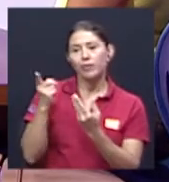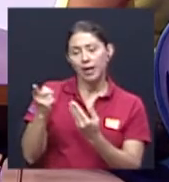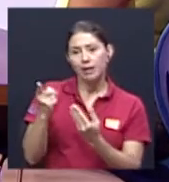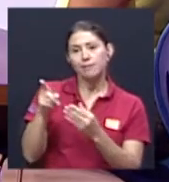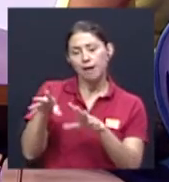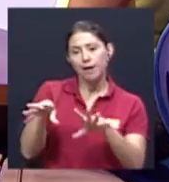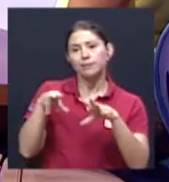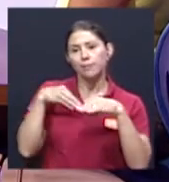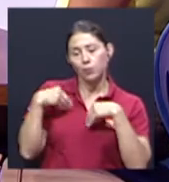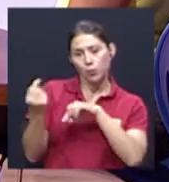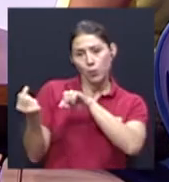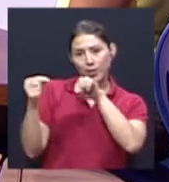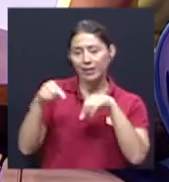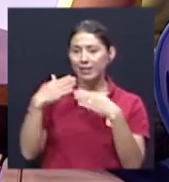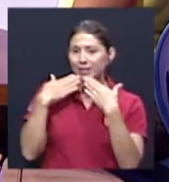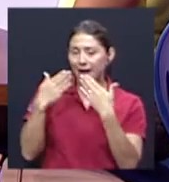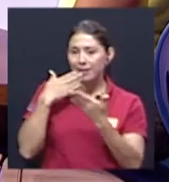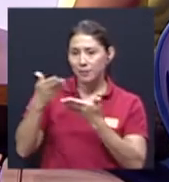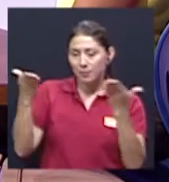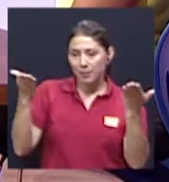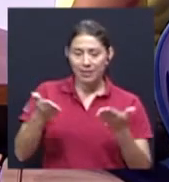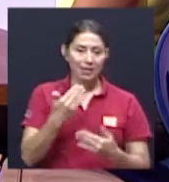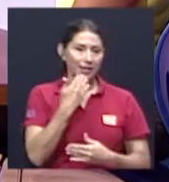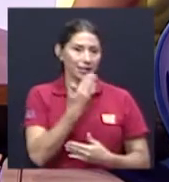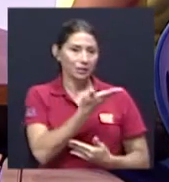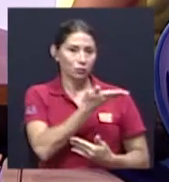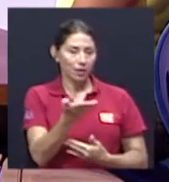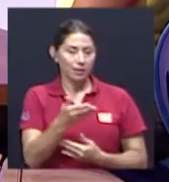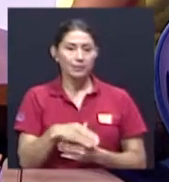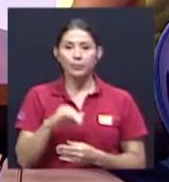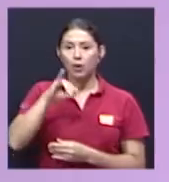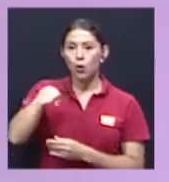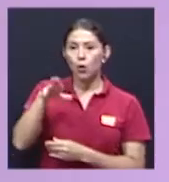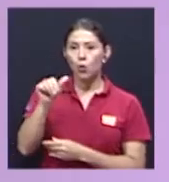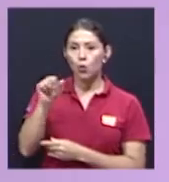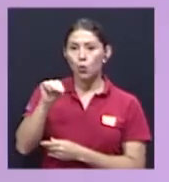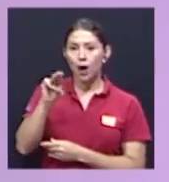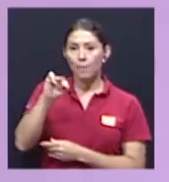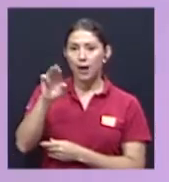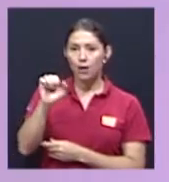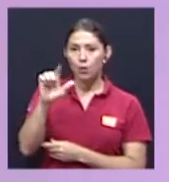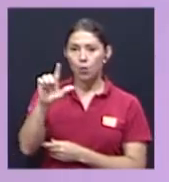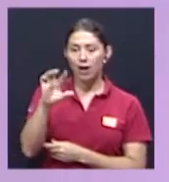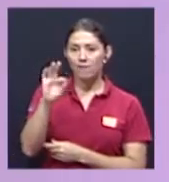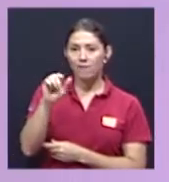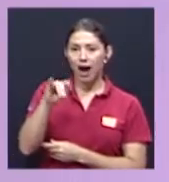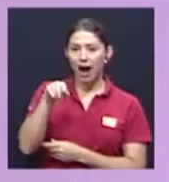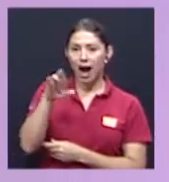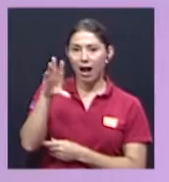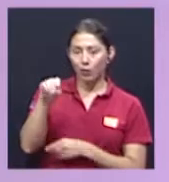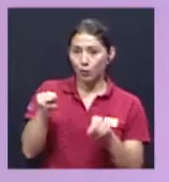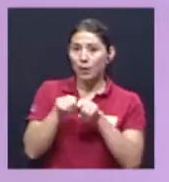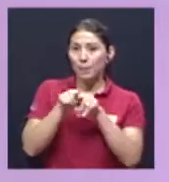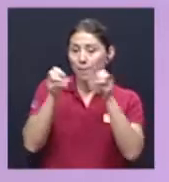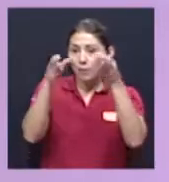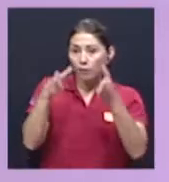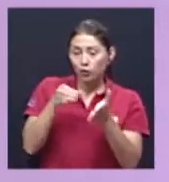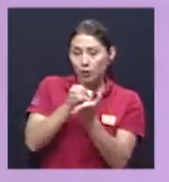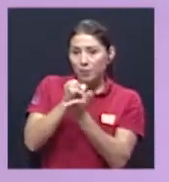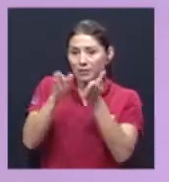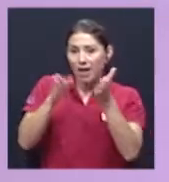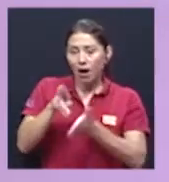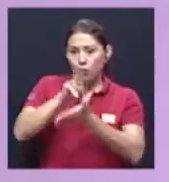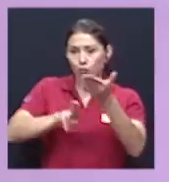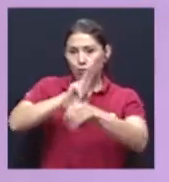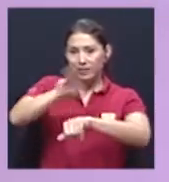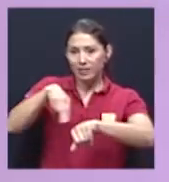invitación de Irreverencias. Gracias, Laura, y a Juan Manuel Fajardo Andrade, quien es profesor también e investigador de la Universidad Nacional